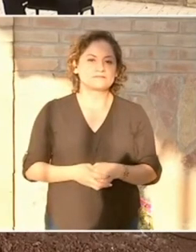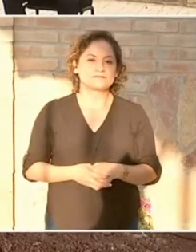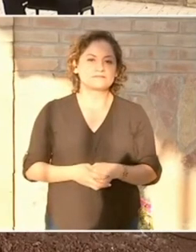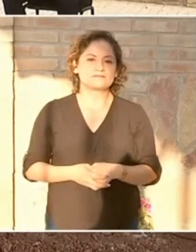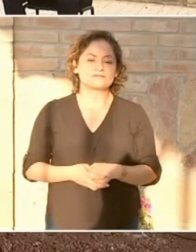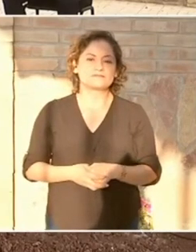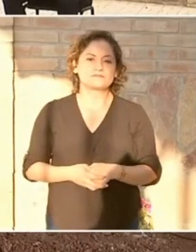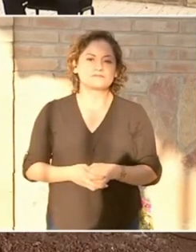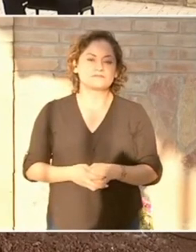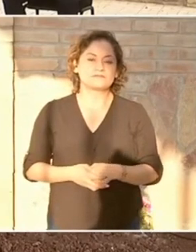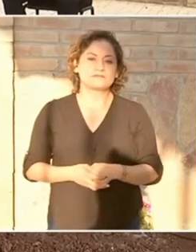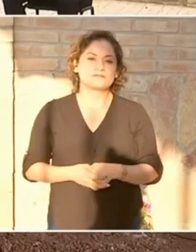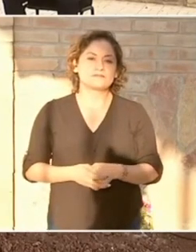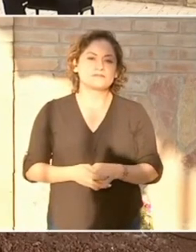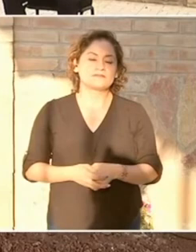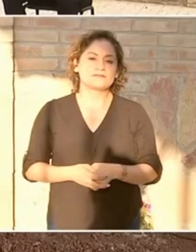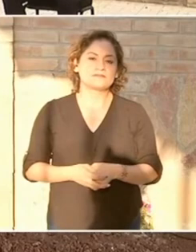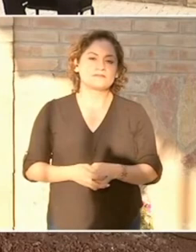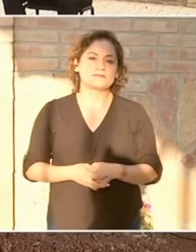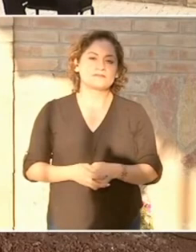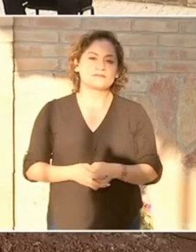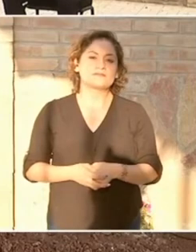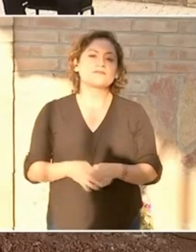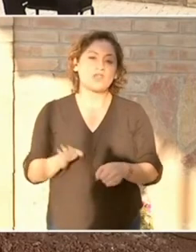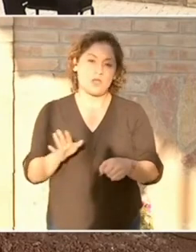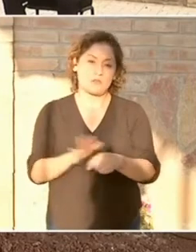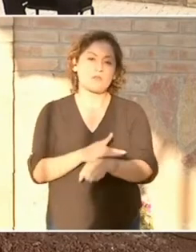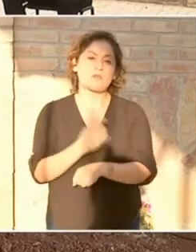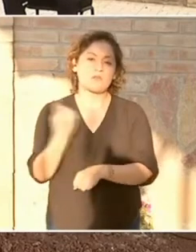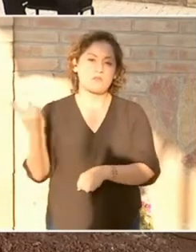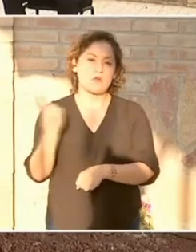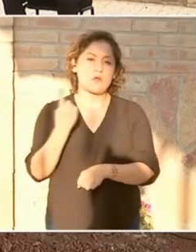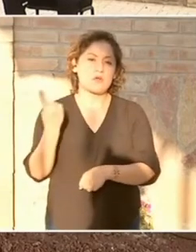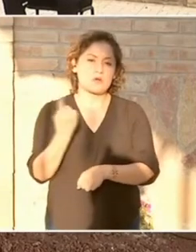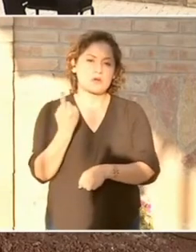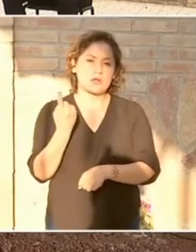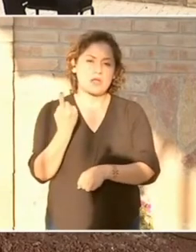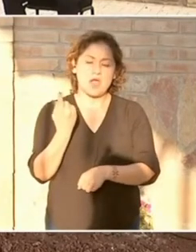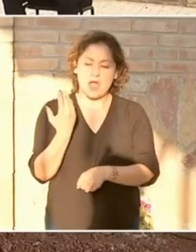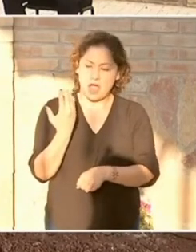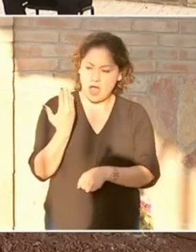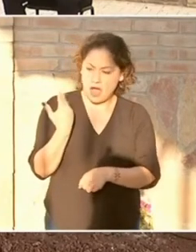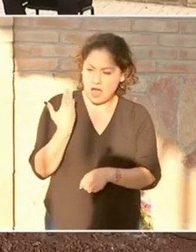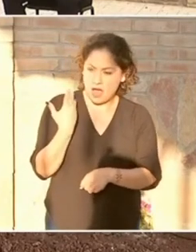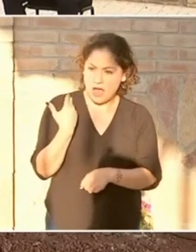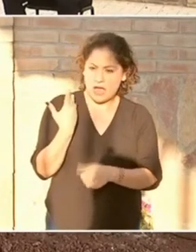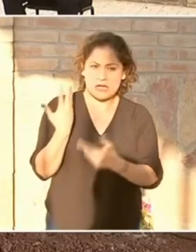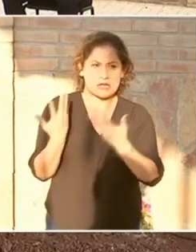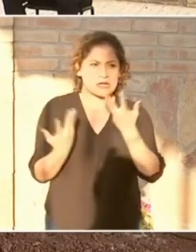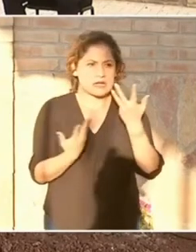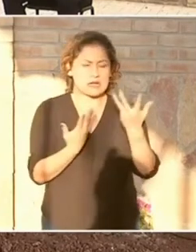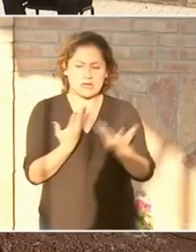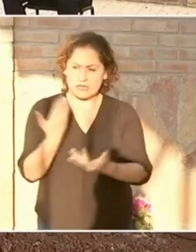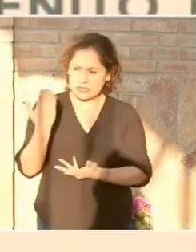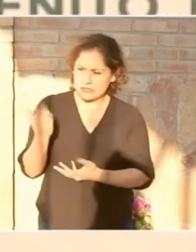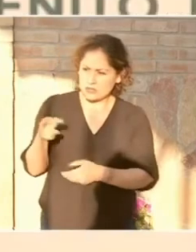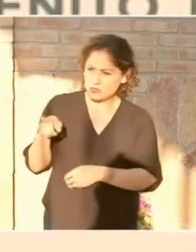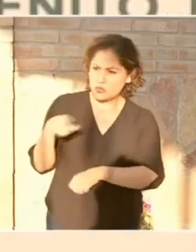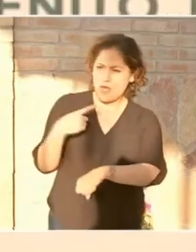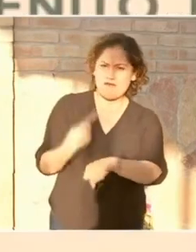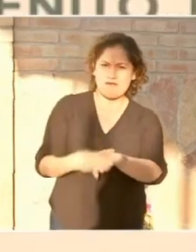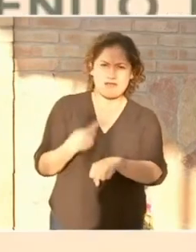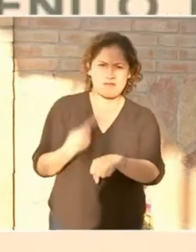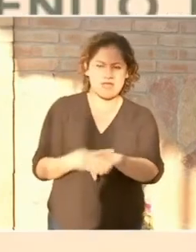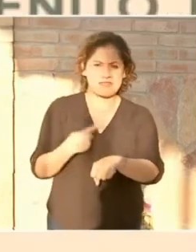Porque había la preocupación de la enfermedad de Miguel y